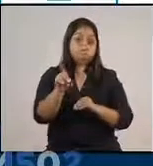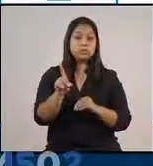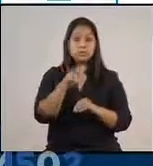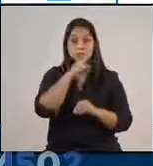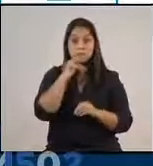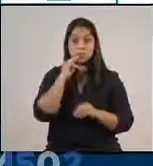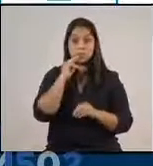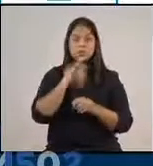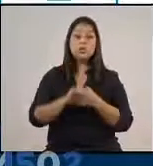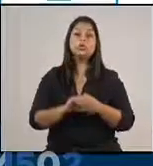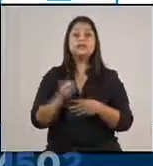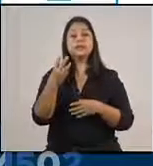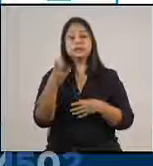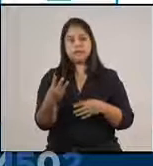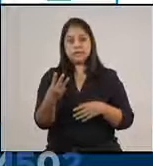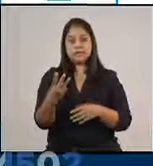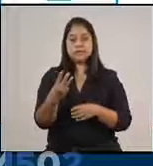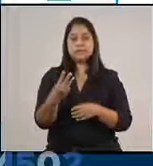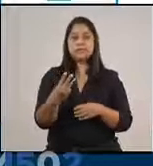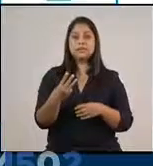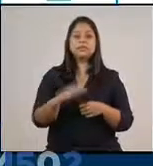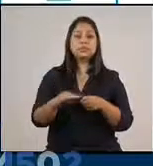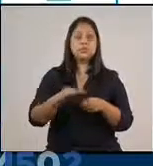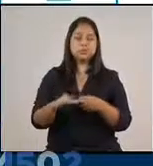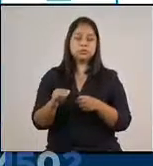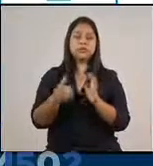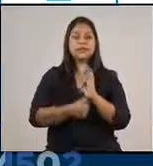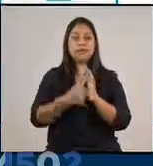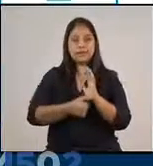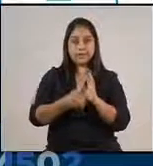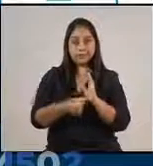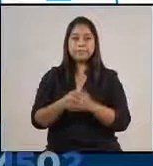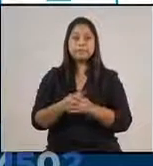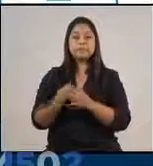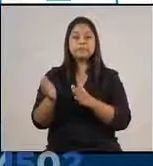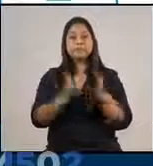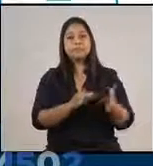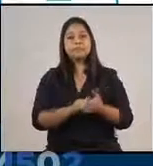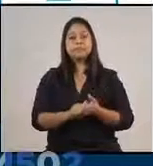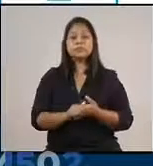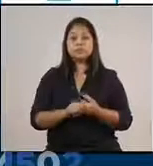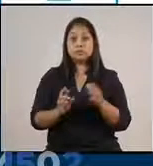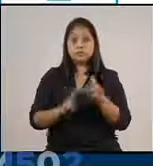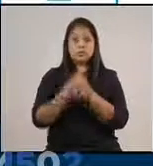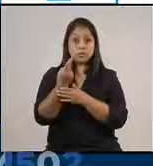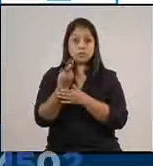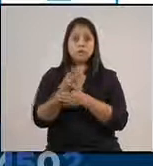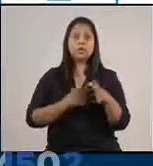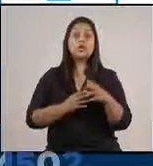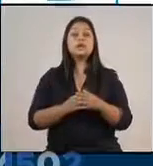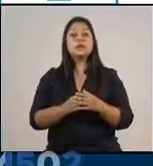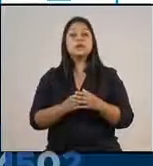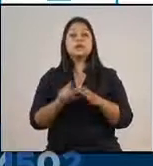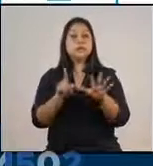en alerta roja y 3 en municipios en alerta anaranjada. En el caso de Santa Rosa, son 14 municipios,